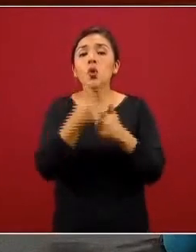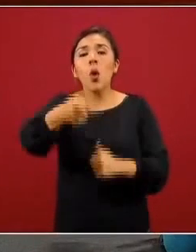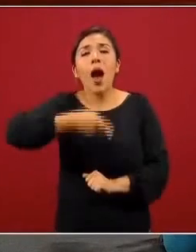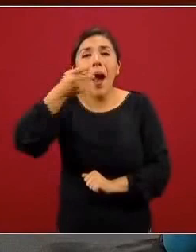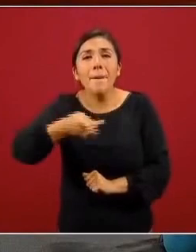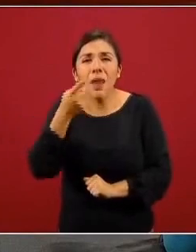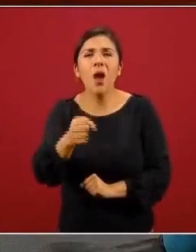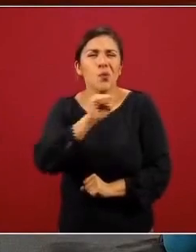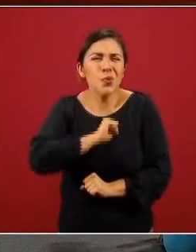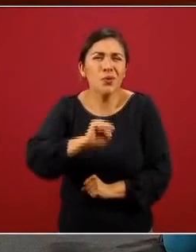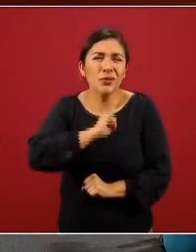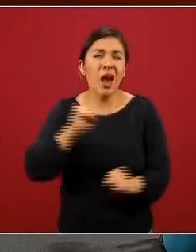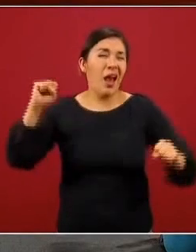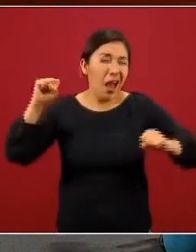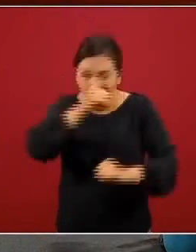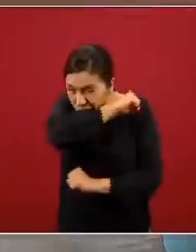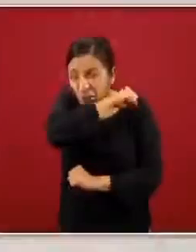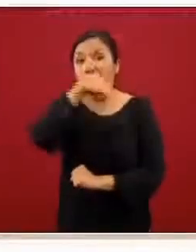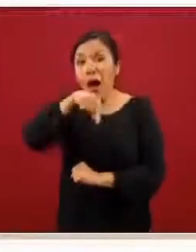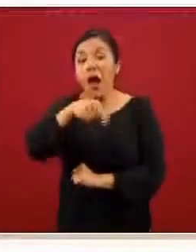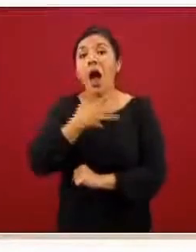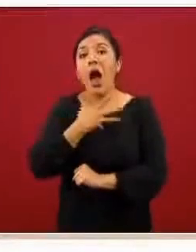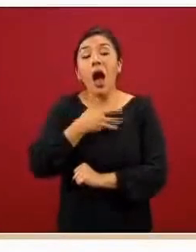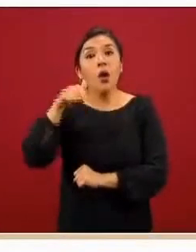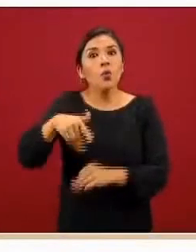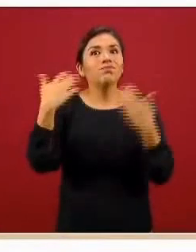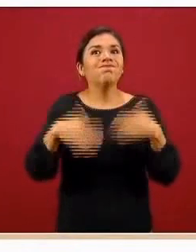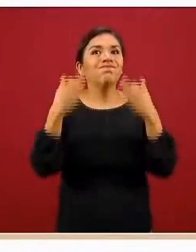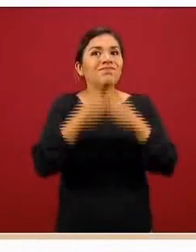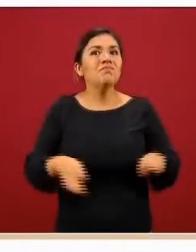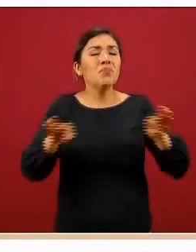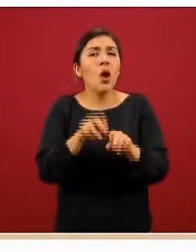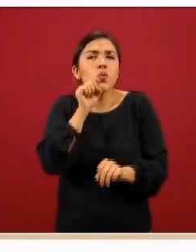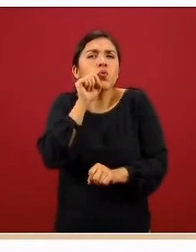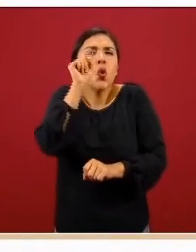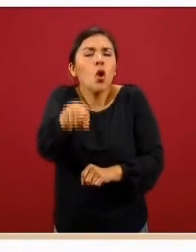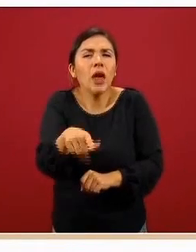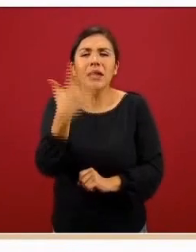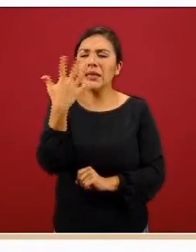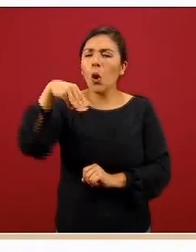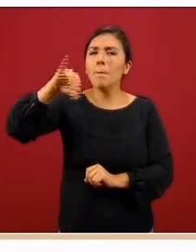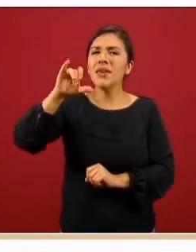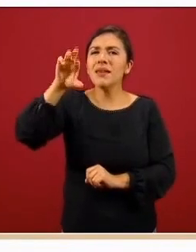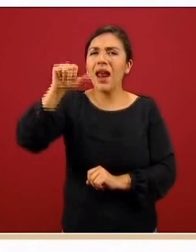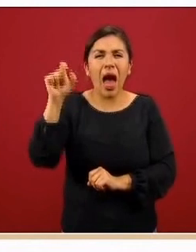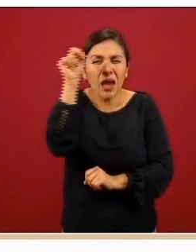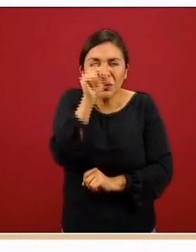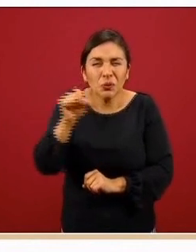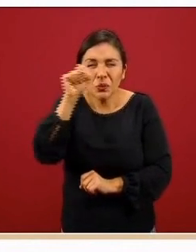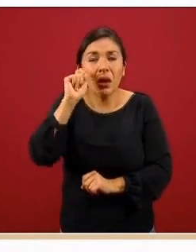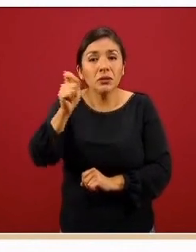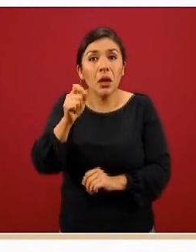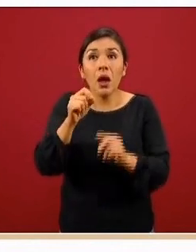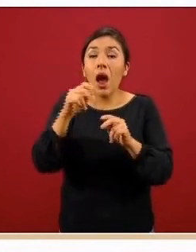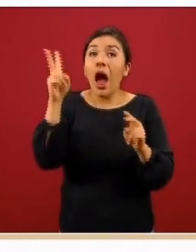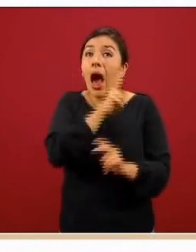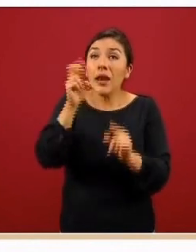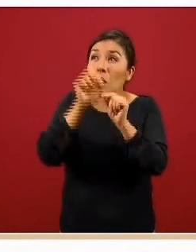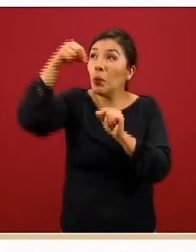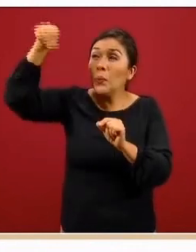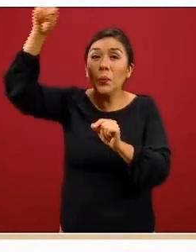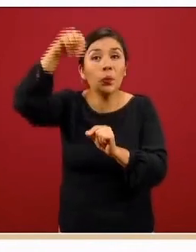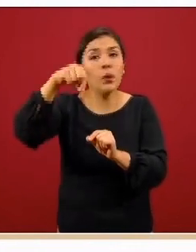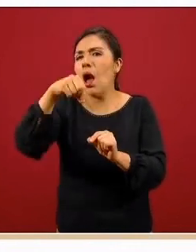hablar al toser y al estornudar pero tienen un peso tal un tamaño mayor a 5 micras que lo que van a hacer es que no queden suspendidas en el aire